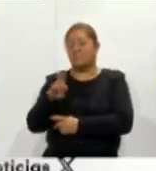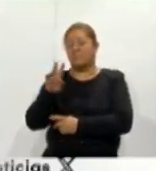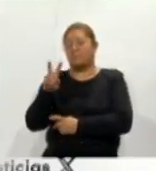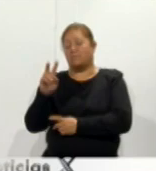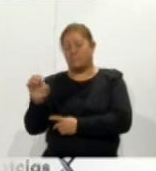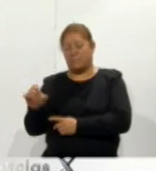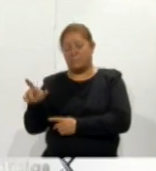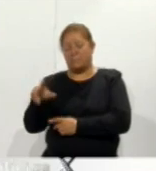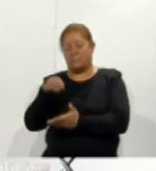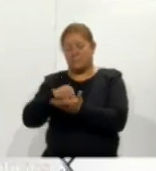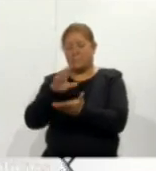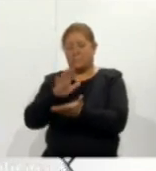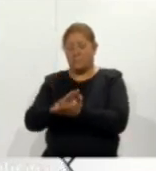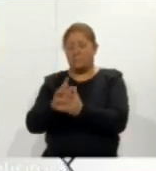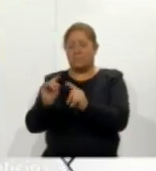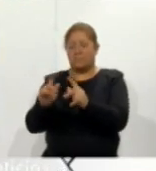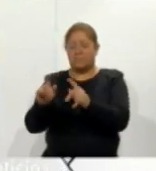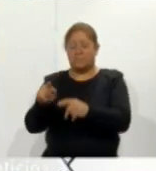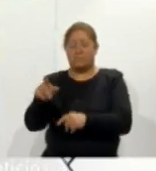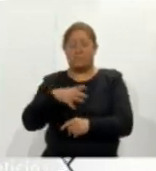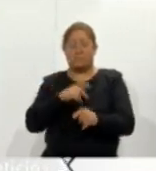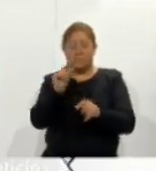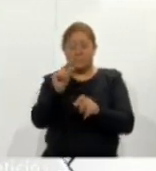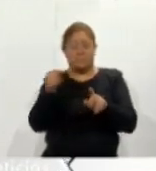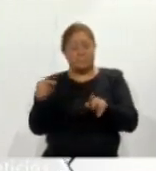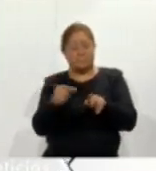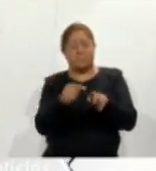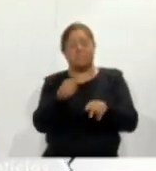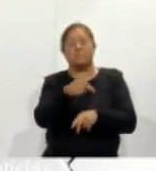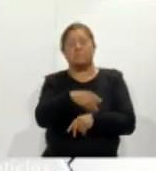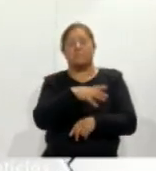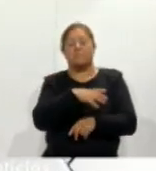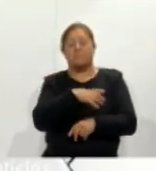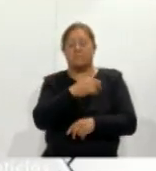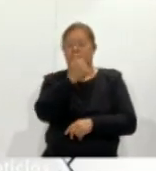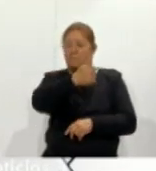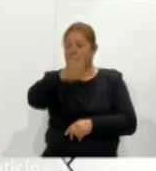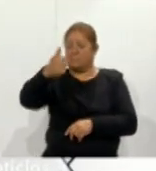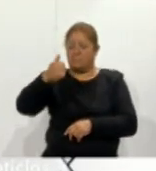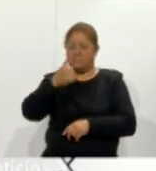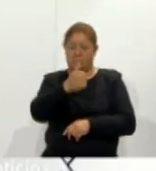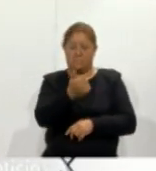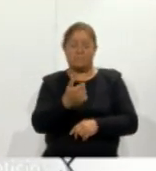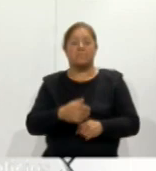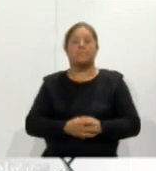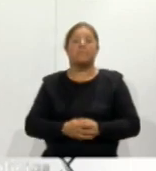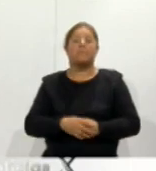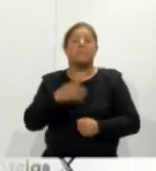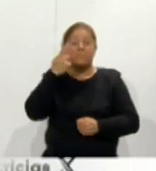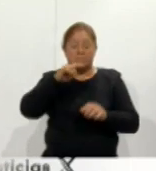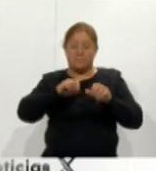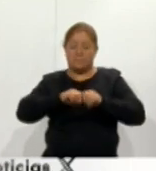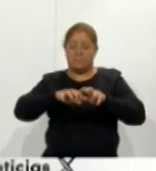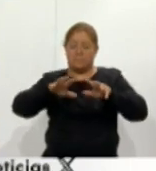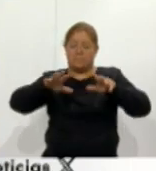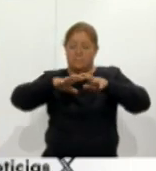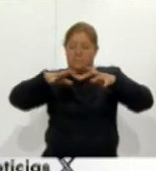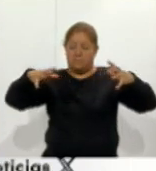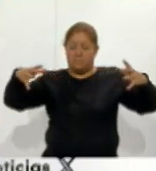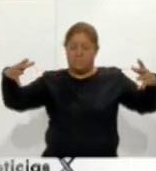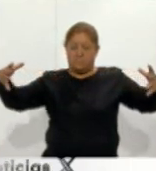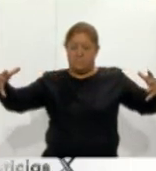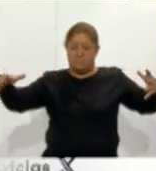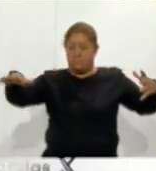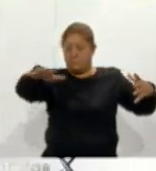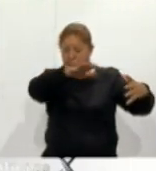herramientas serán instaladas en unidades vehiculares de los municipios beneficiados para cubrir de forma aleatoria un mayor número de puntos